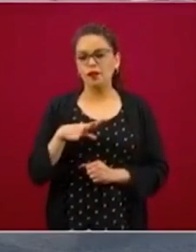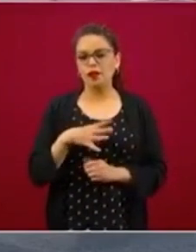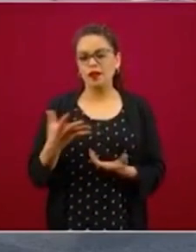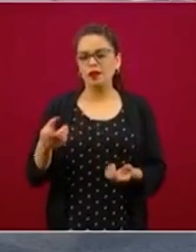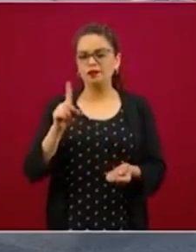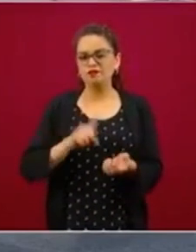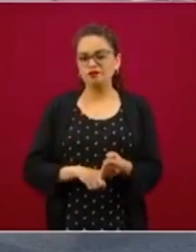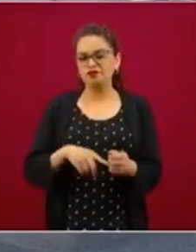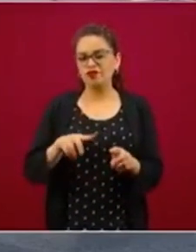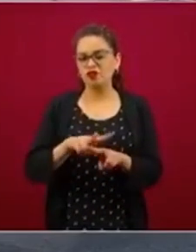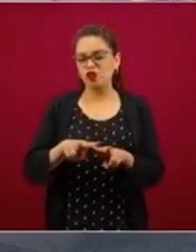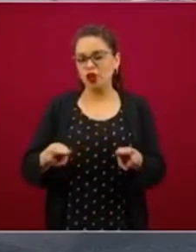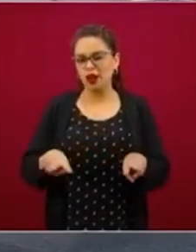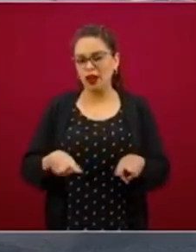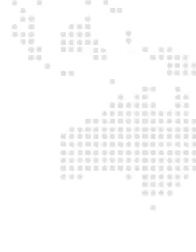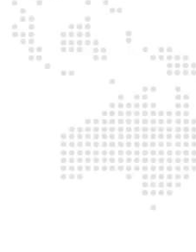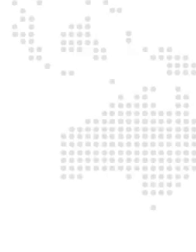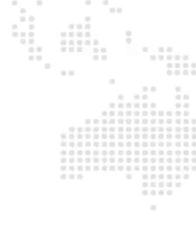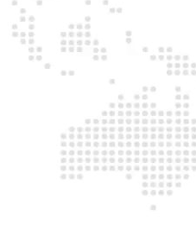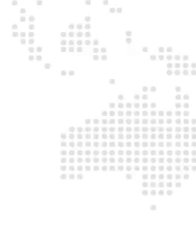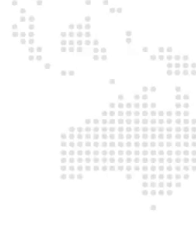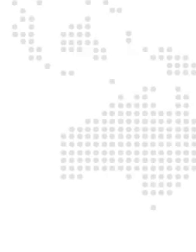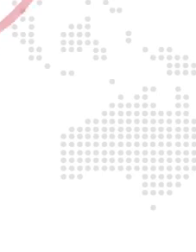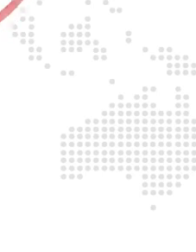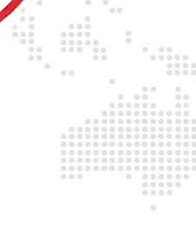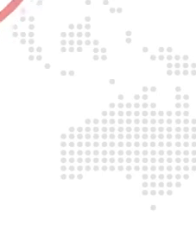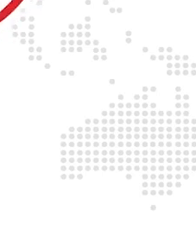laboral. La más importante quizá es…